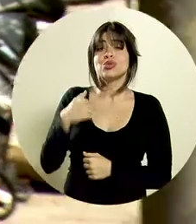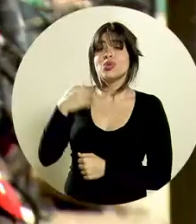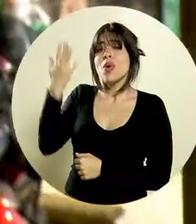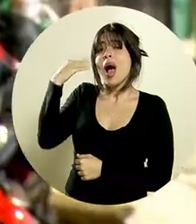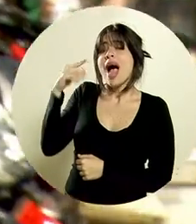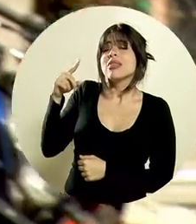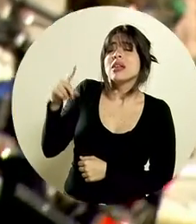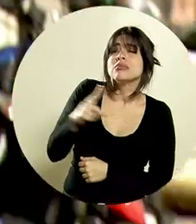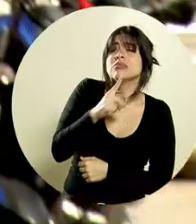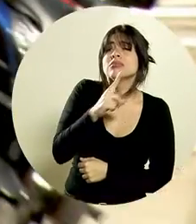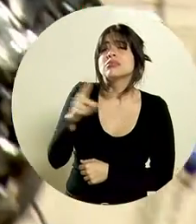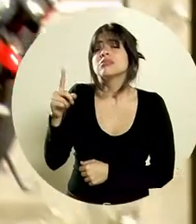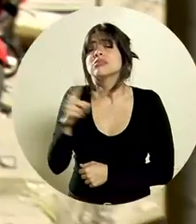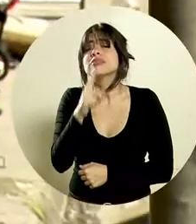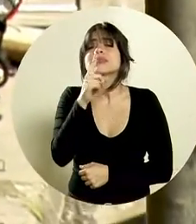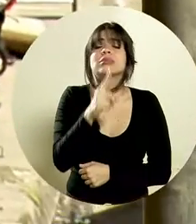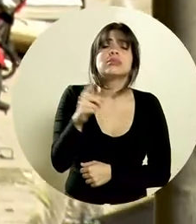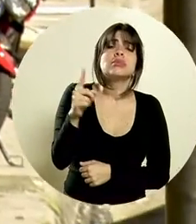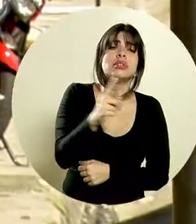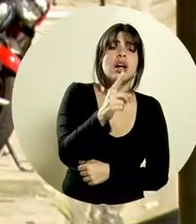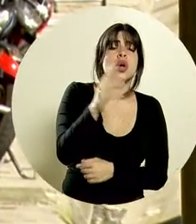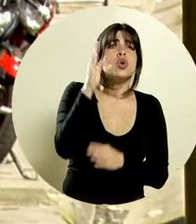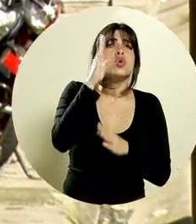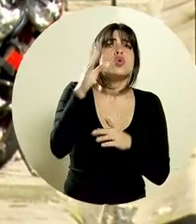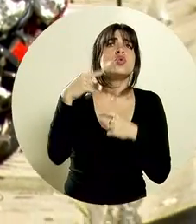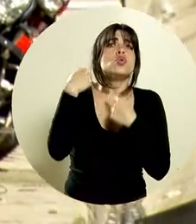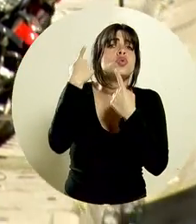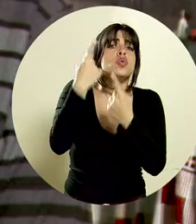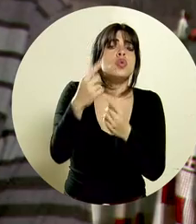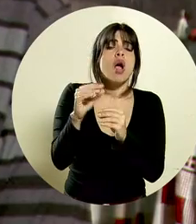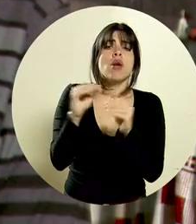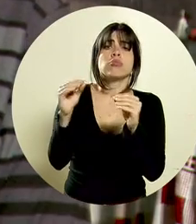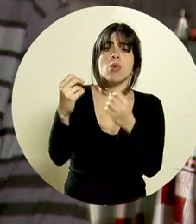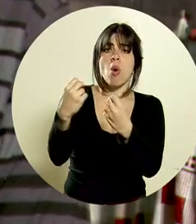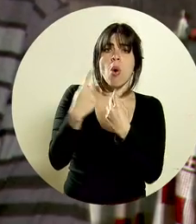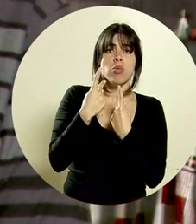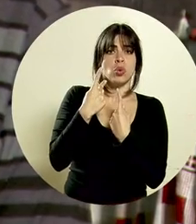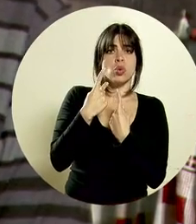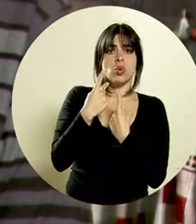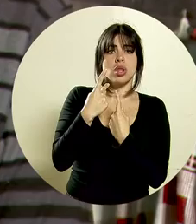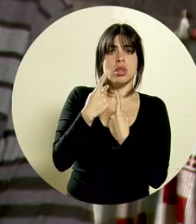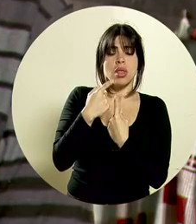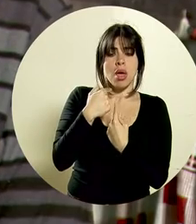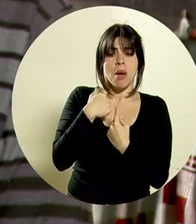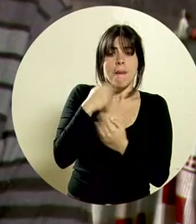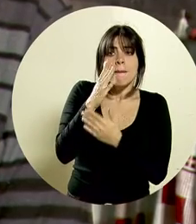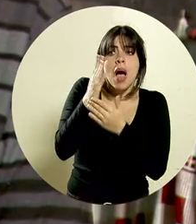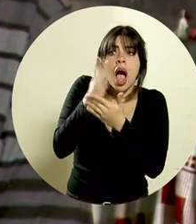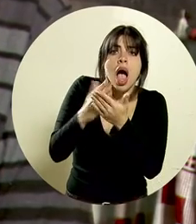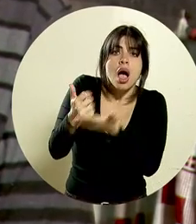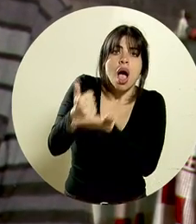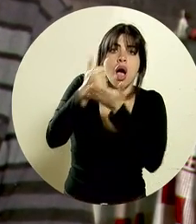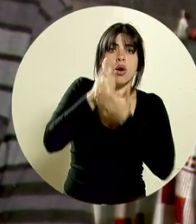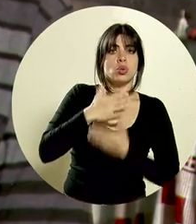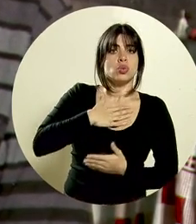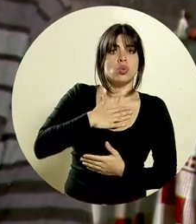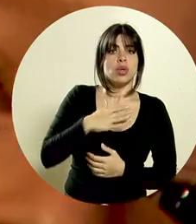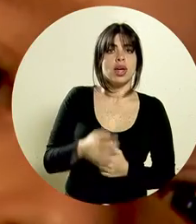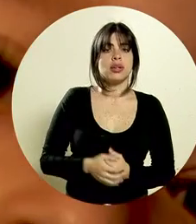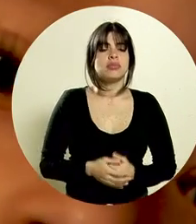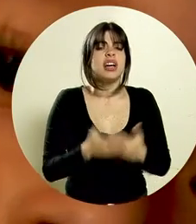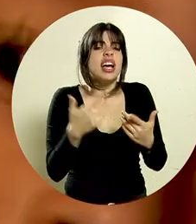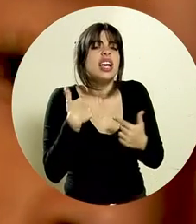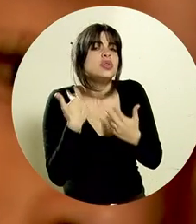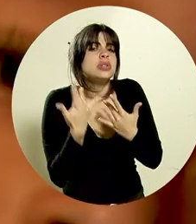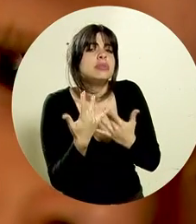Yo he caminado y caminado y caminado Y nunca había tenido la oportunidad de que alguien me brindara esa ayuda